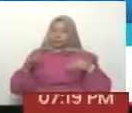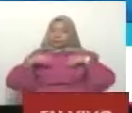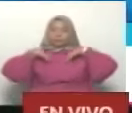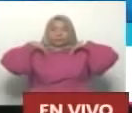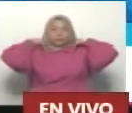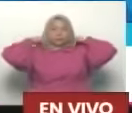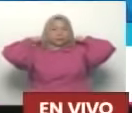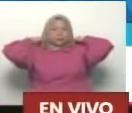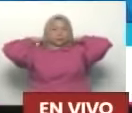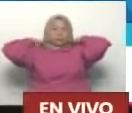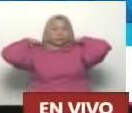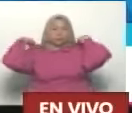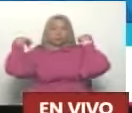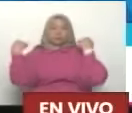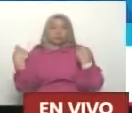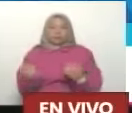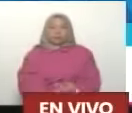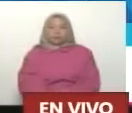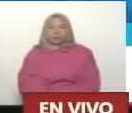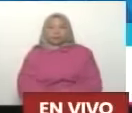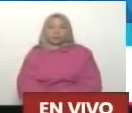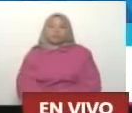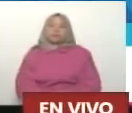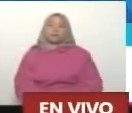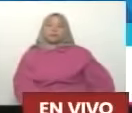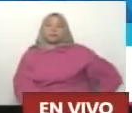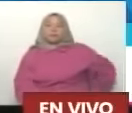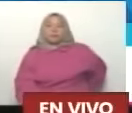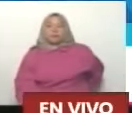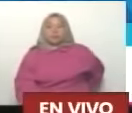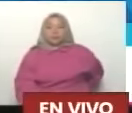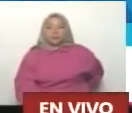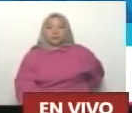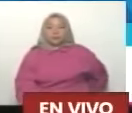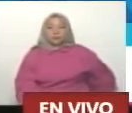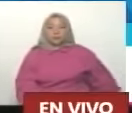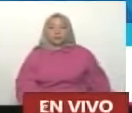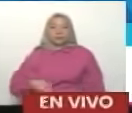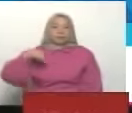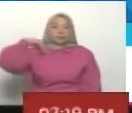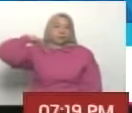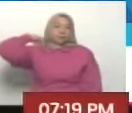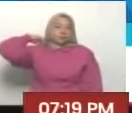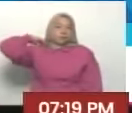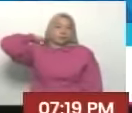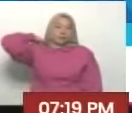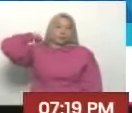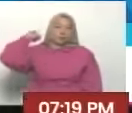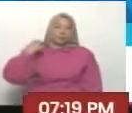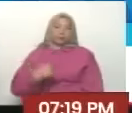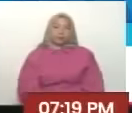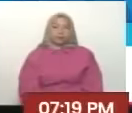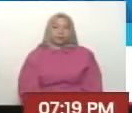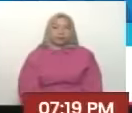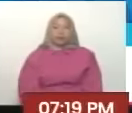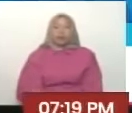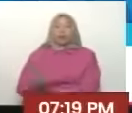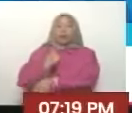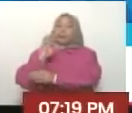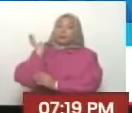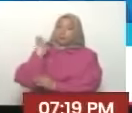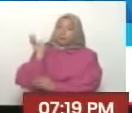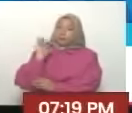cumbre bonita cumbre bonita la cumbre de la CELAT y toda la semana estuvo llena de